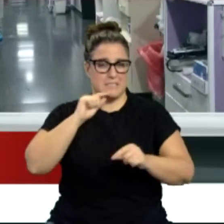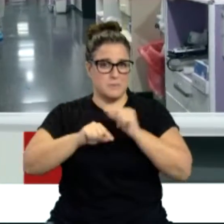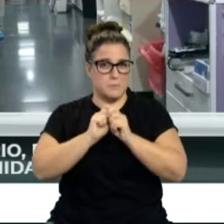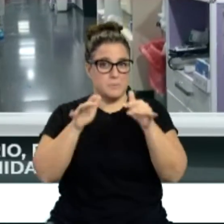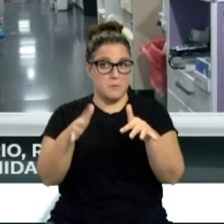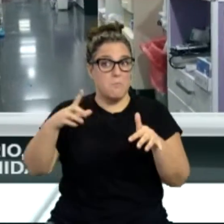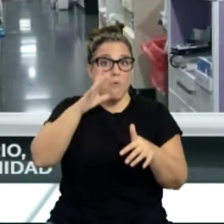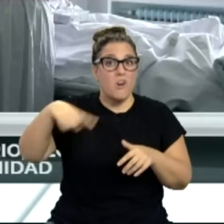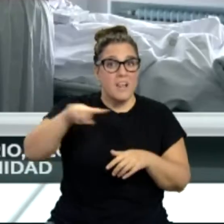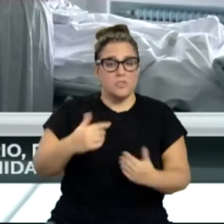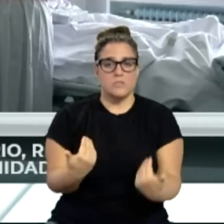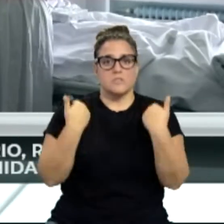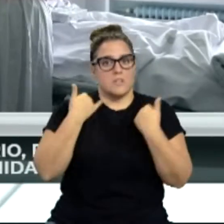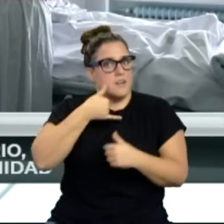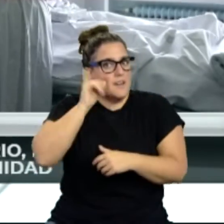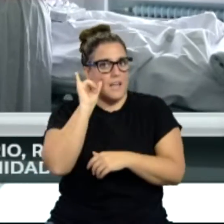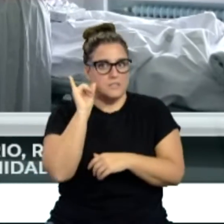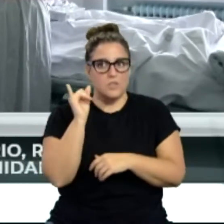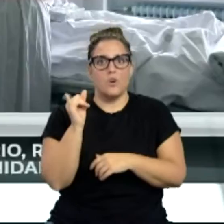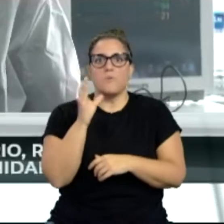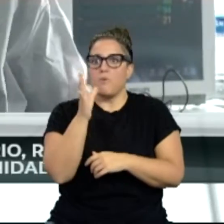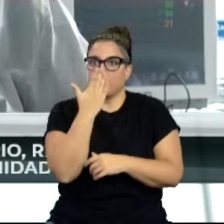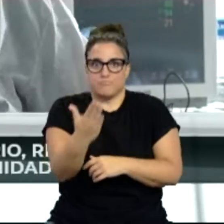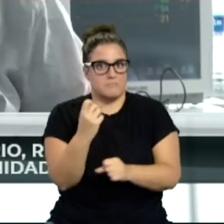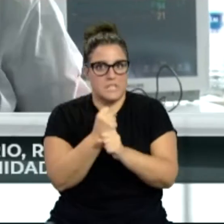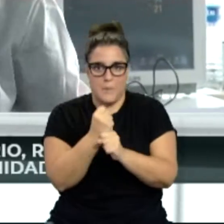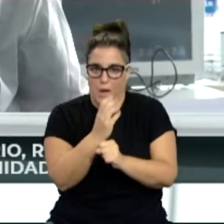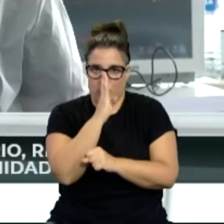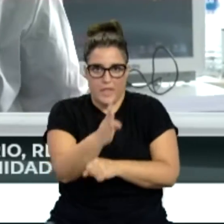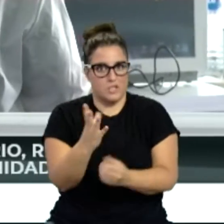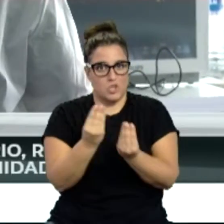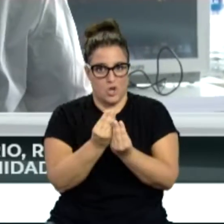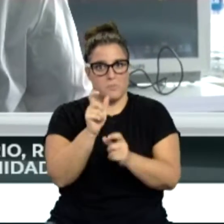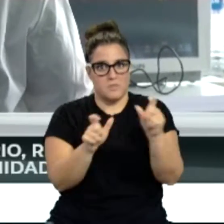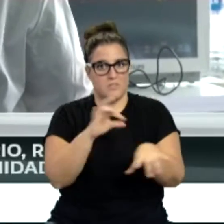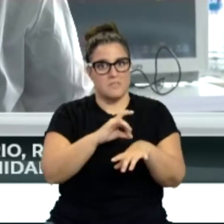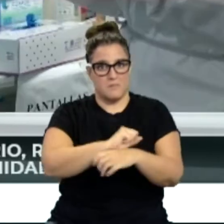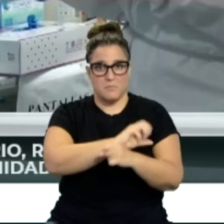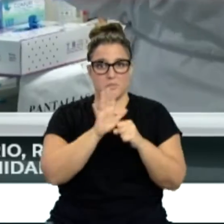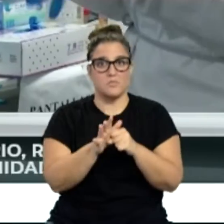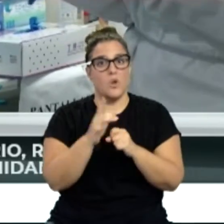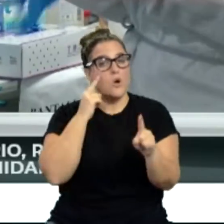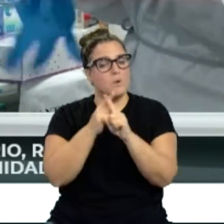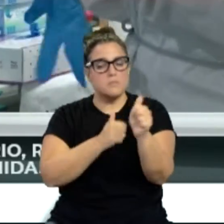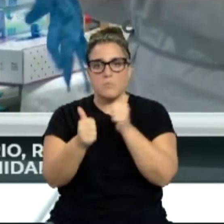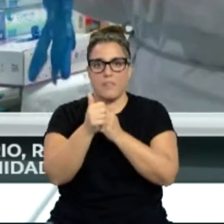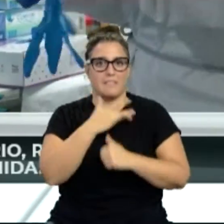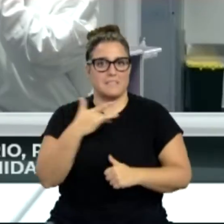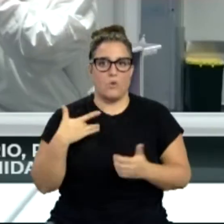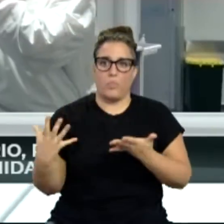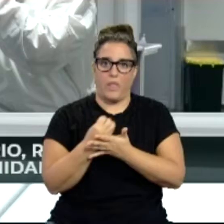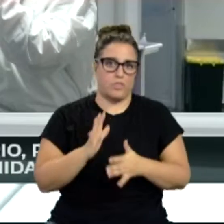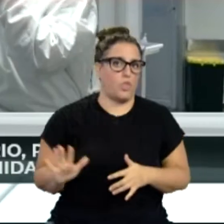riesgo que para ellos y sus familias suponía estar en primera línea, siendo así garantes de la salud de toda la comunidad y por eso el gobierno